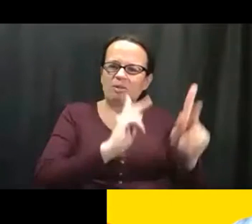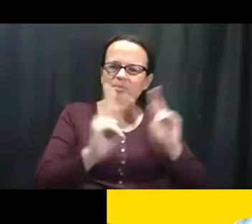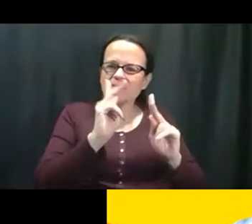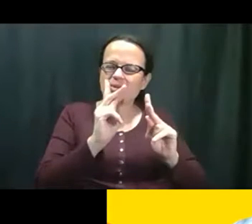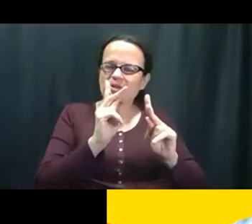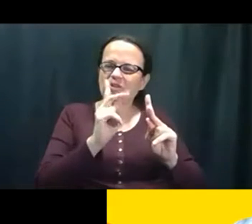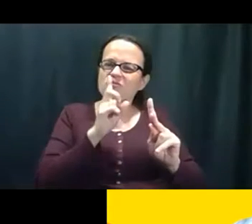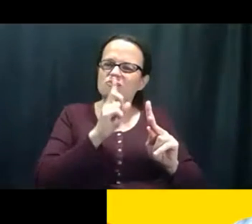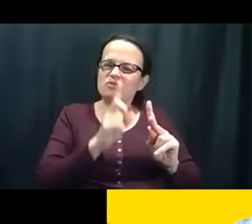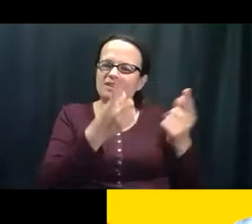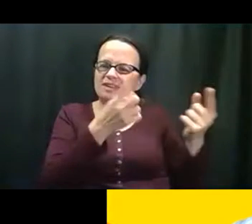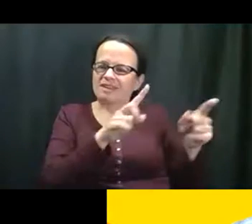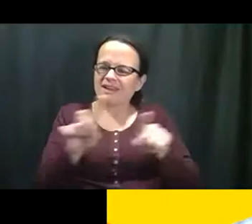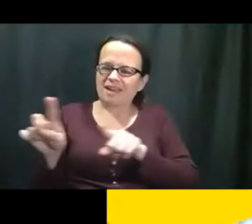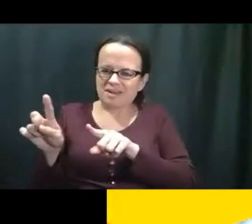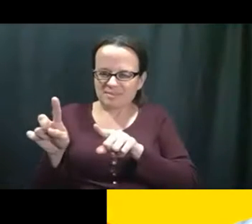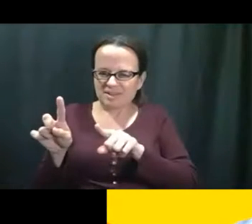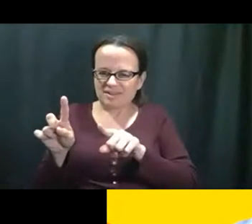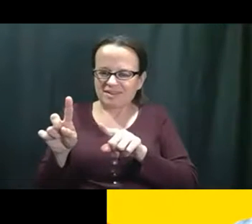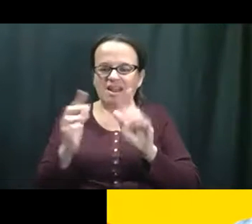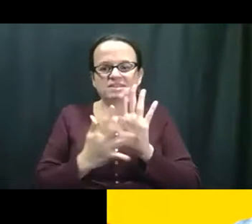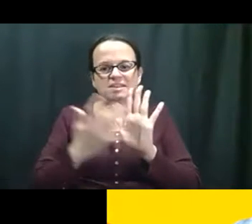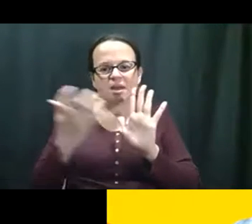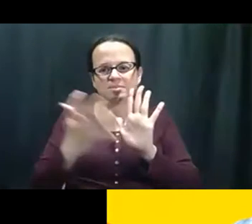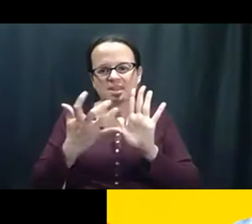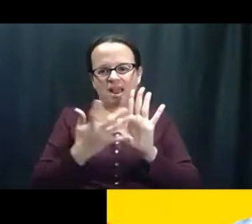Que cuando yo le doy a la gente, la.